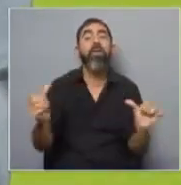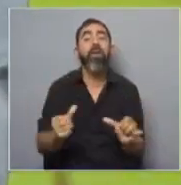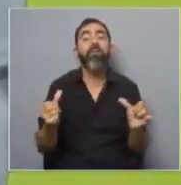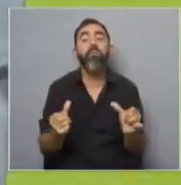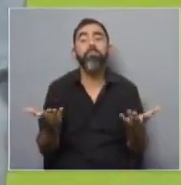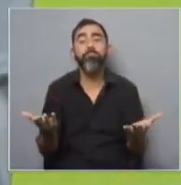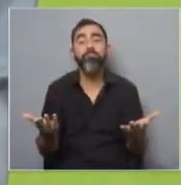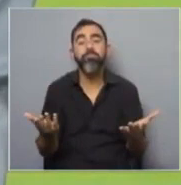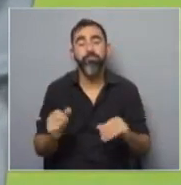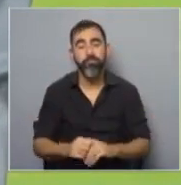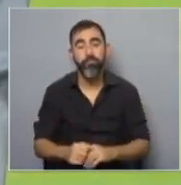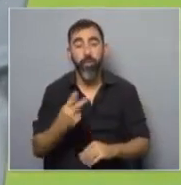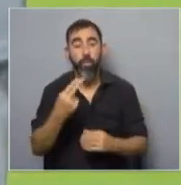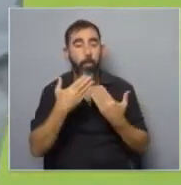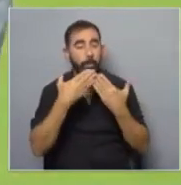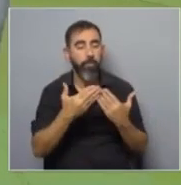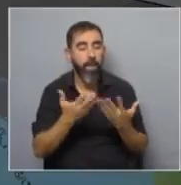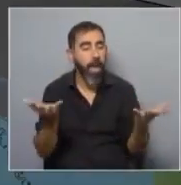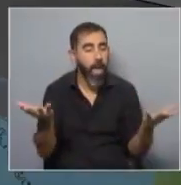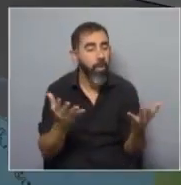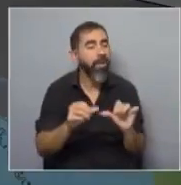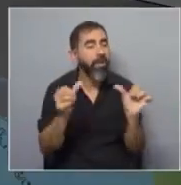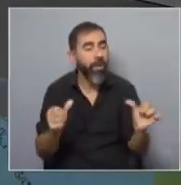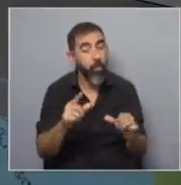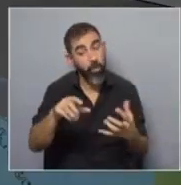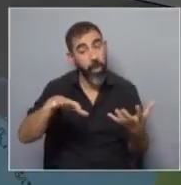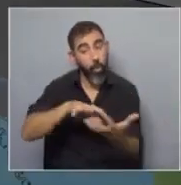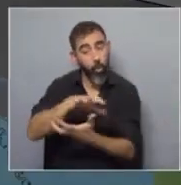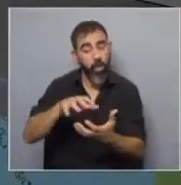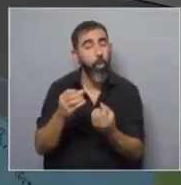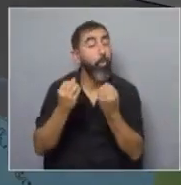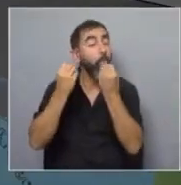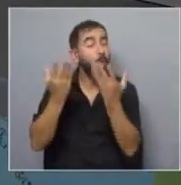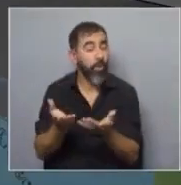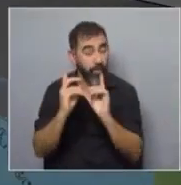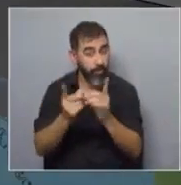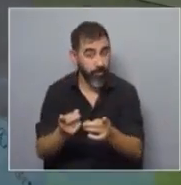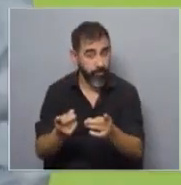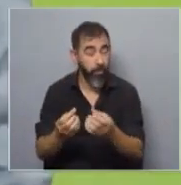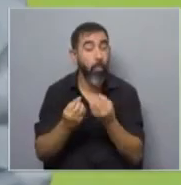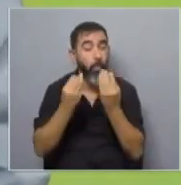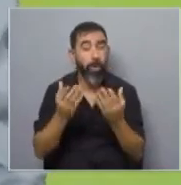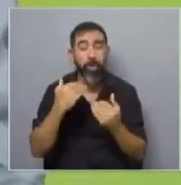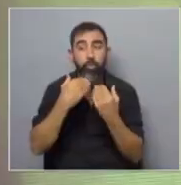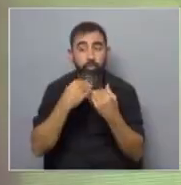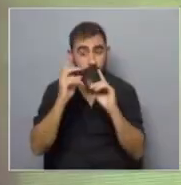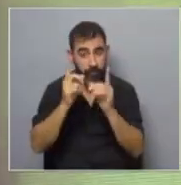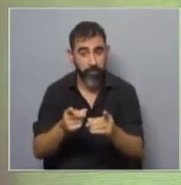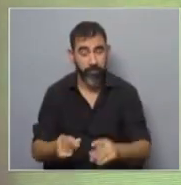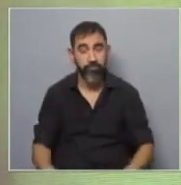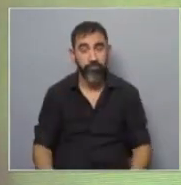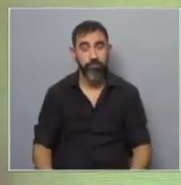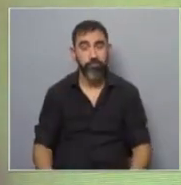Dos preguntas, ¿no? El y ahora. Y la otra tan compleja como el y ahora es, ¿y por qué? Claro. El por qué tampoco sabemos. No.